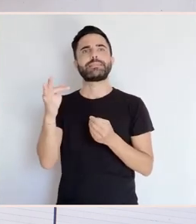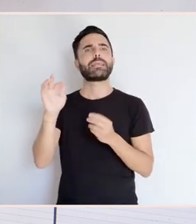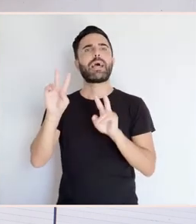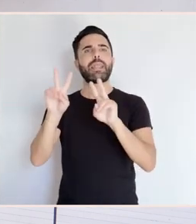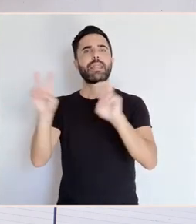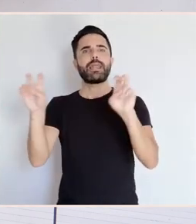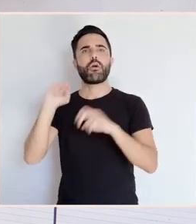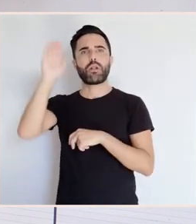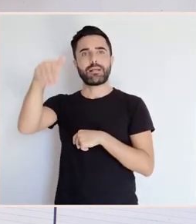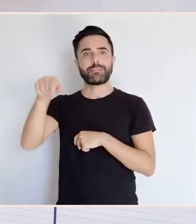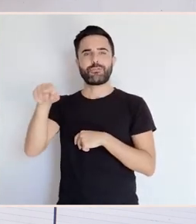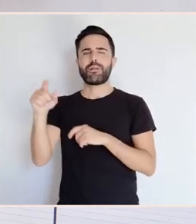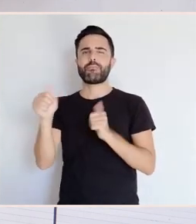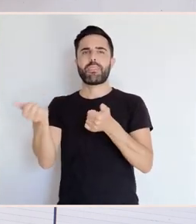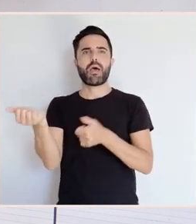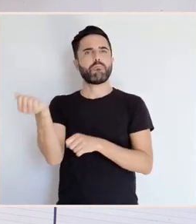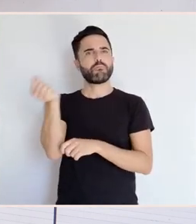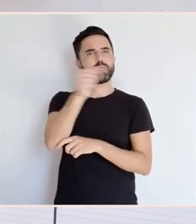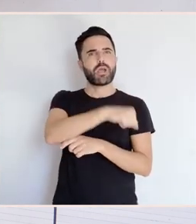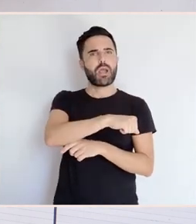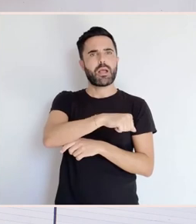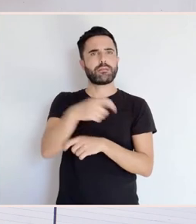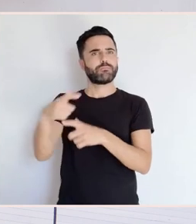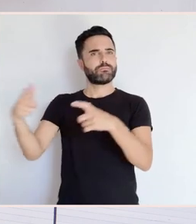coas novas orientacións estéticas da Academia.